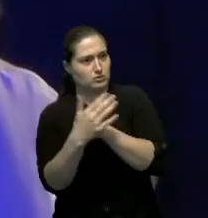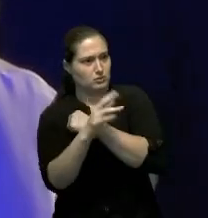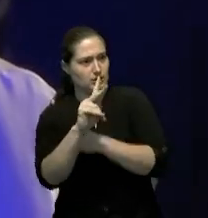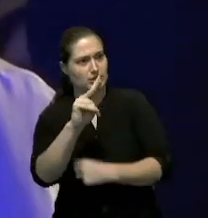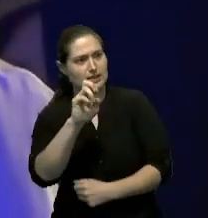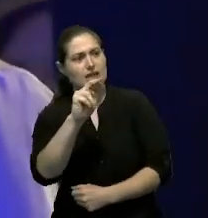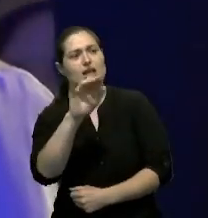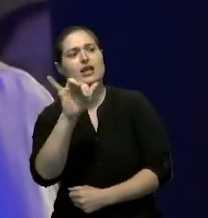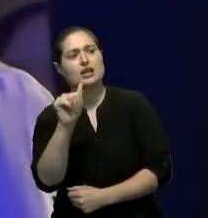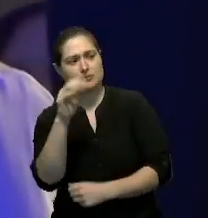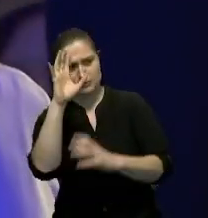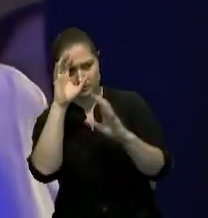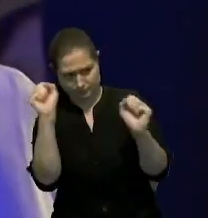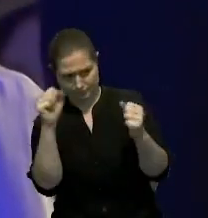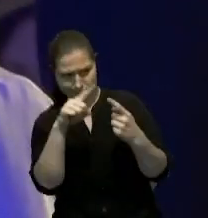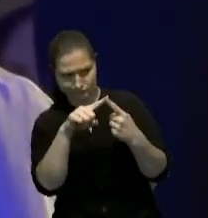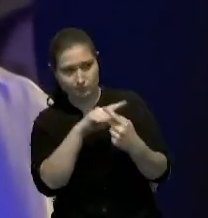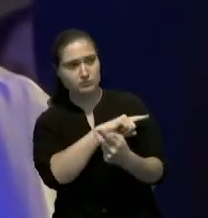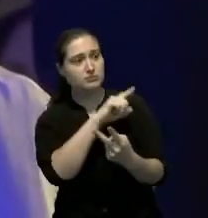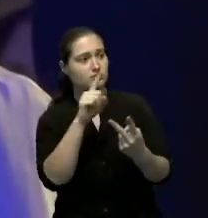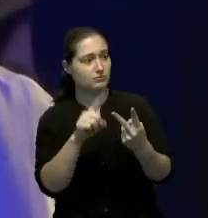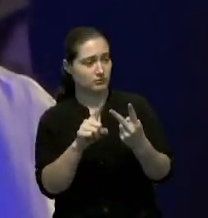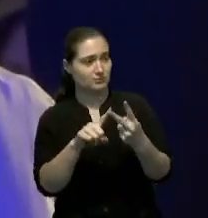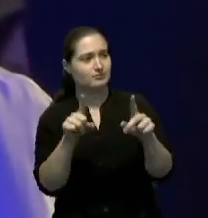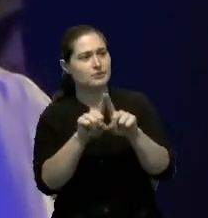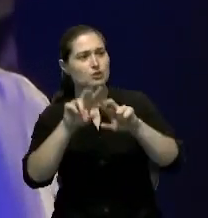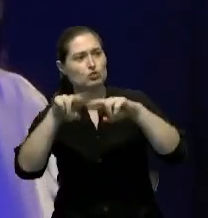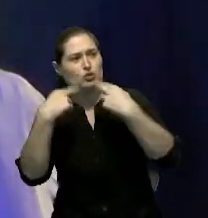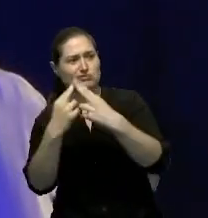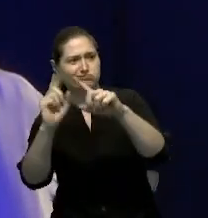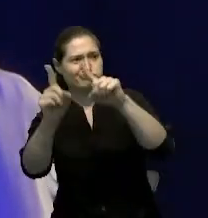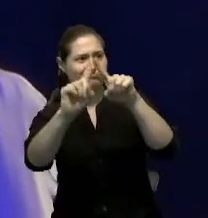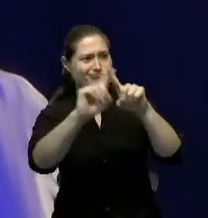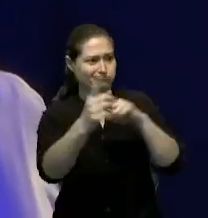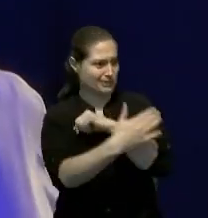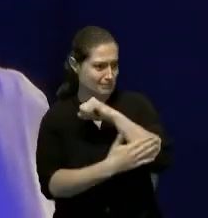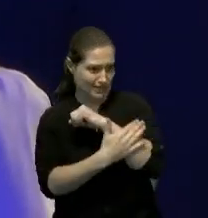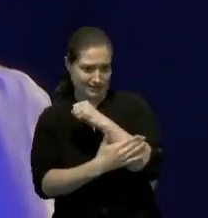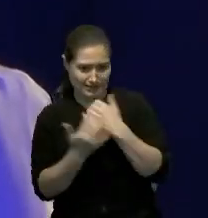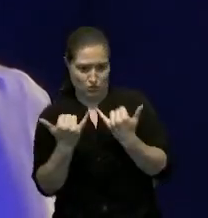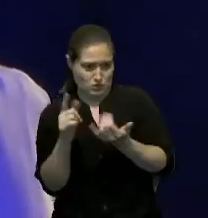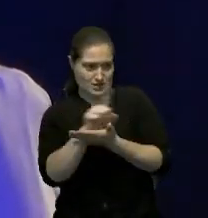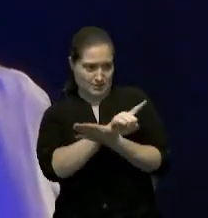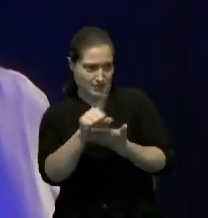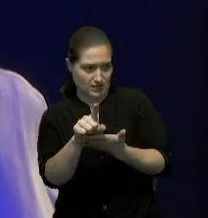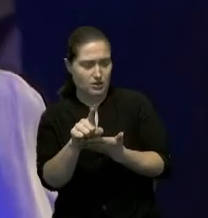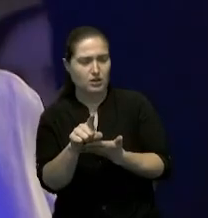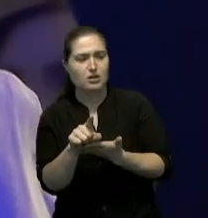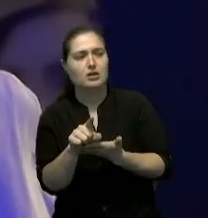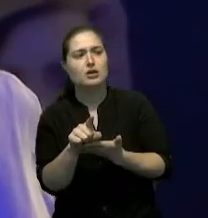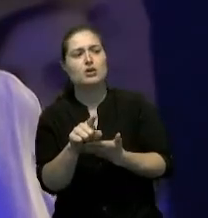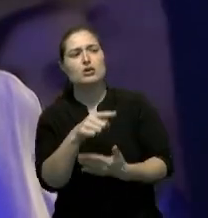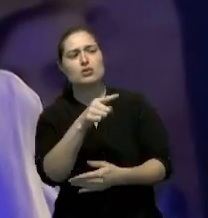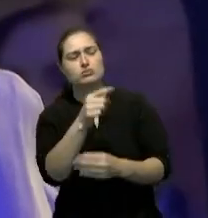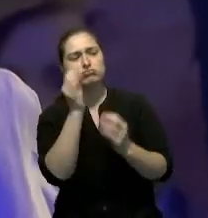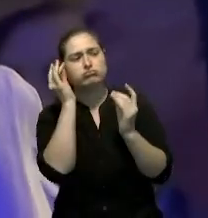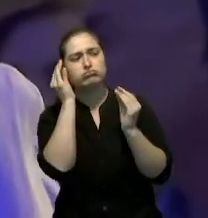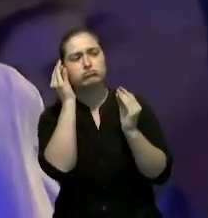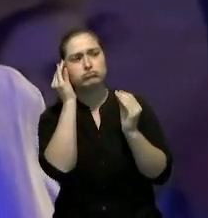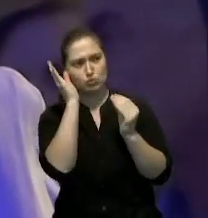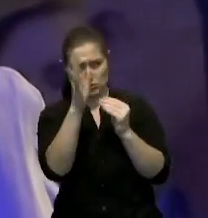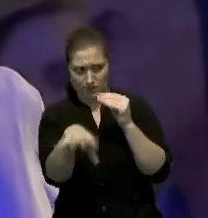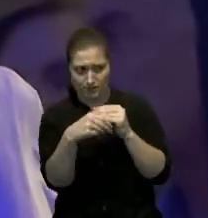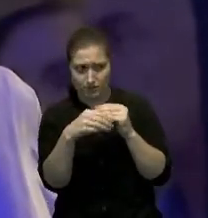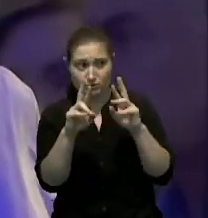también queremos preguntarle en el marco de todas estas reuniones bilaterales que usted sostendrá durante esta semana si está contemplado alguna reunión con